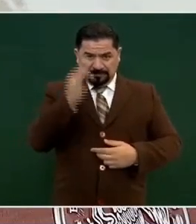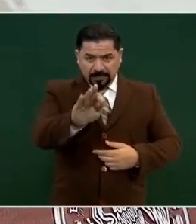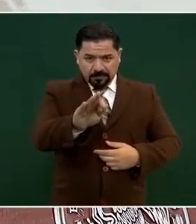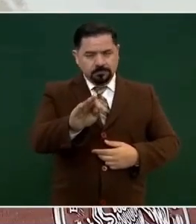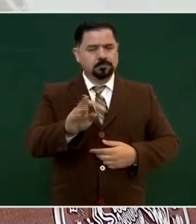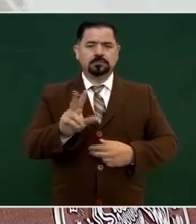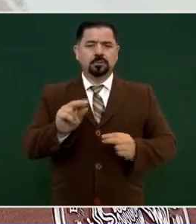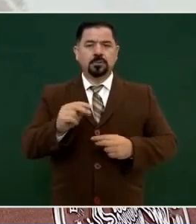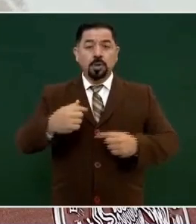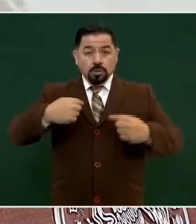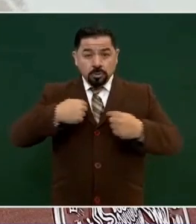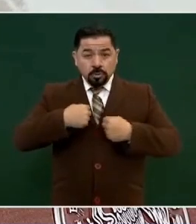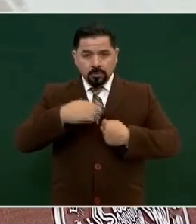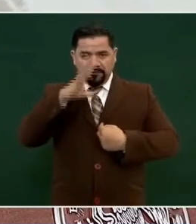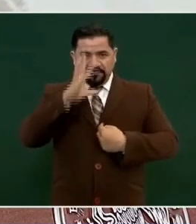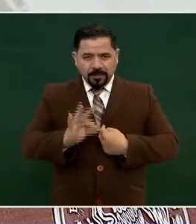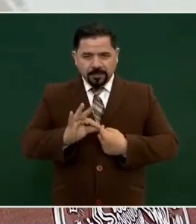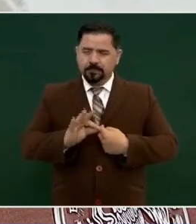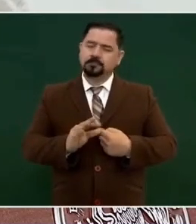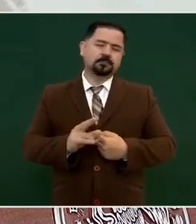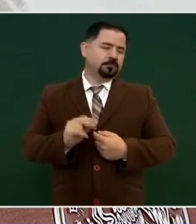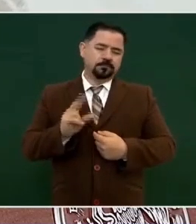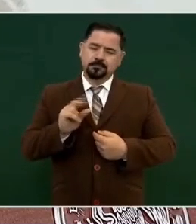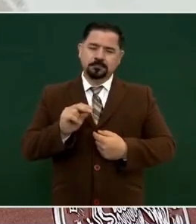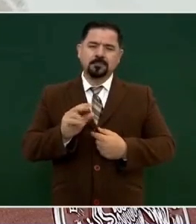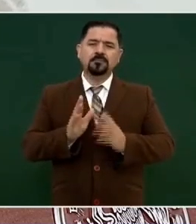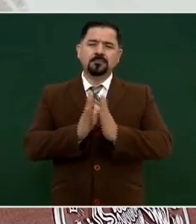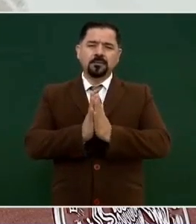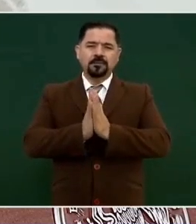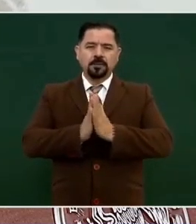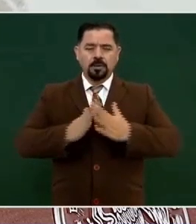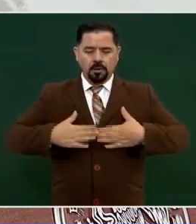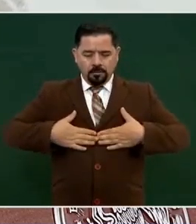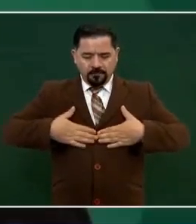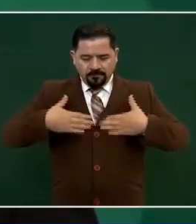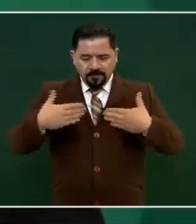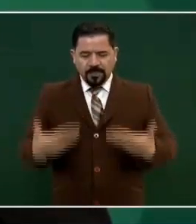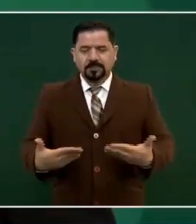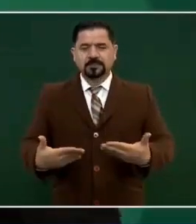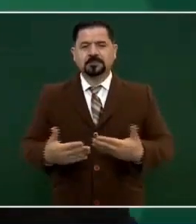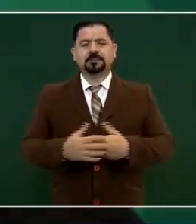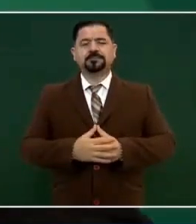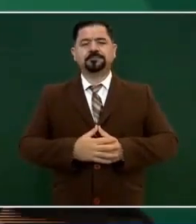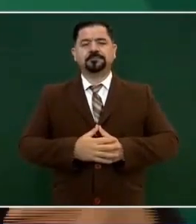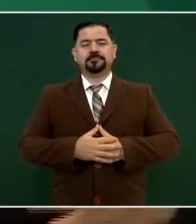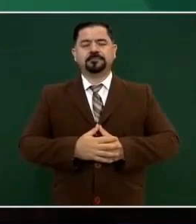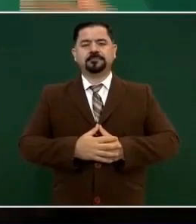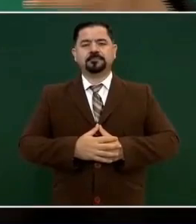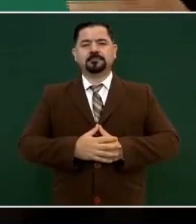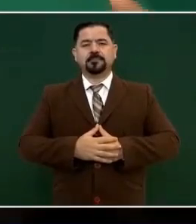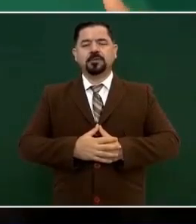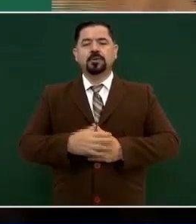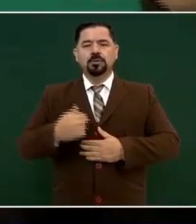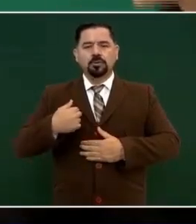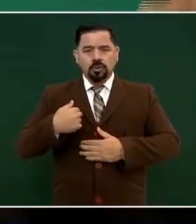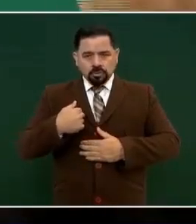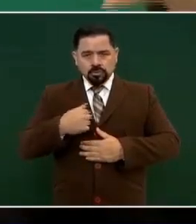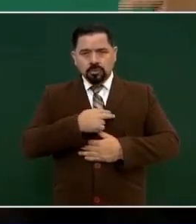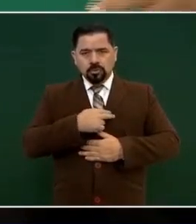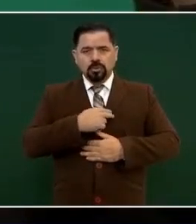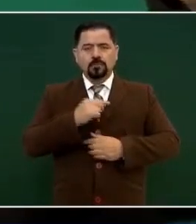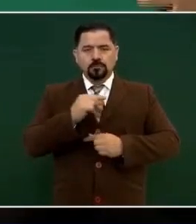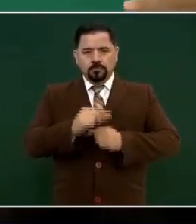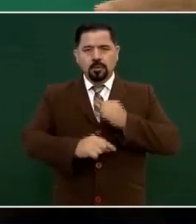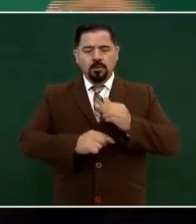fallar, que tengan confianza, que vamos avanzando en la